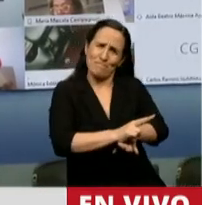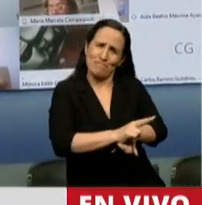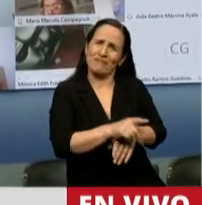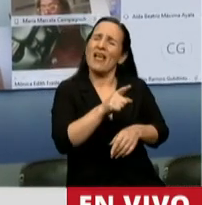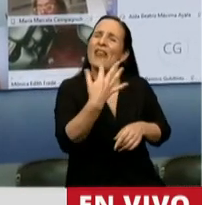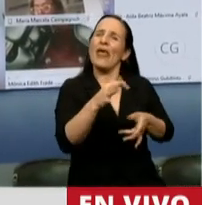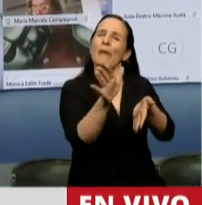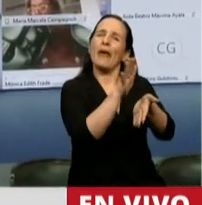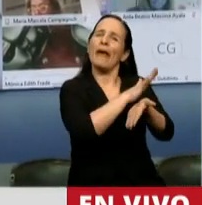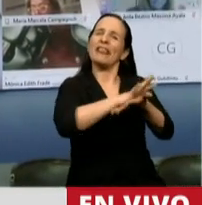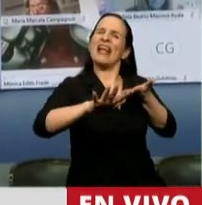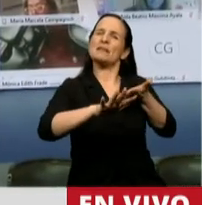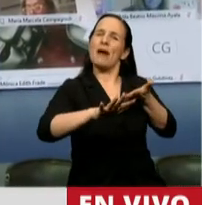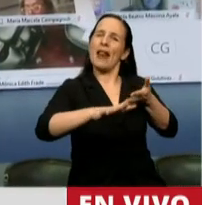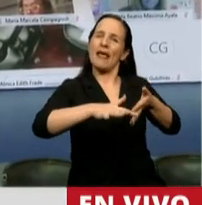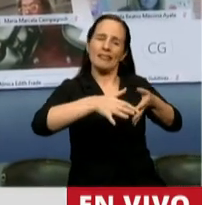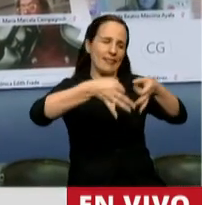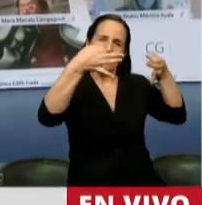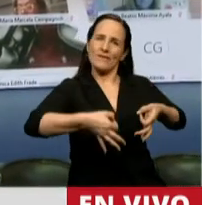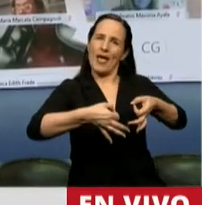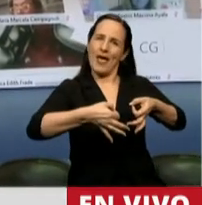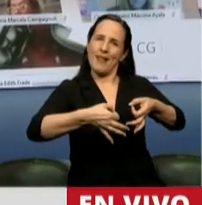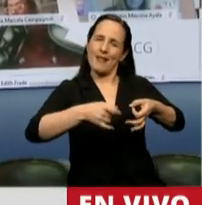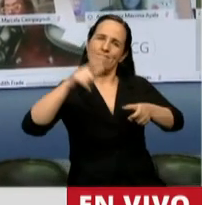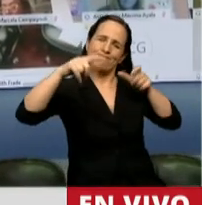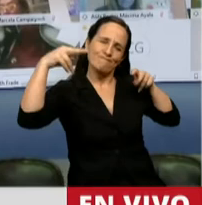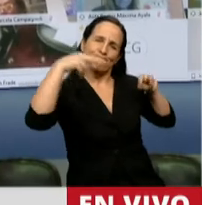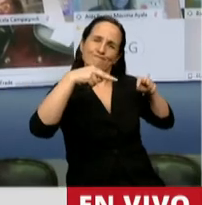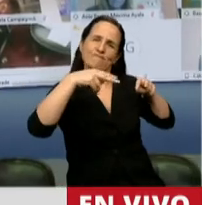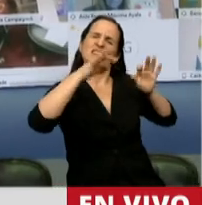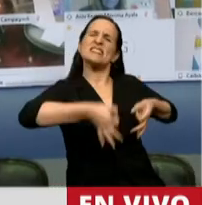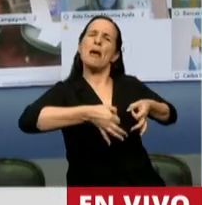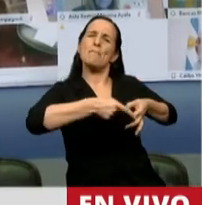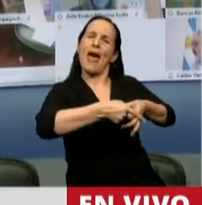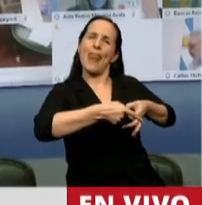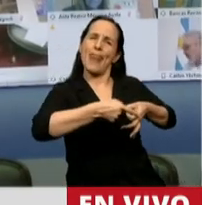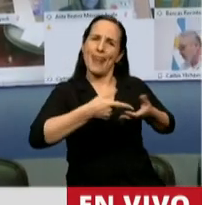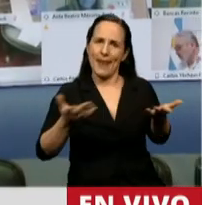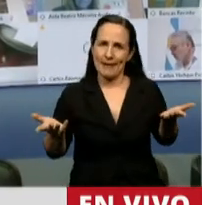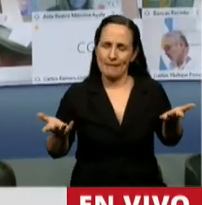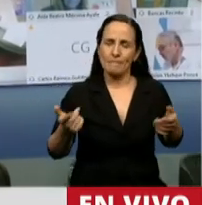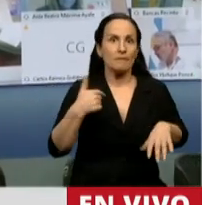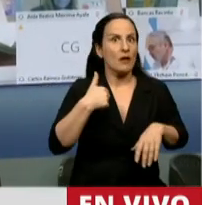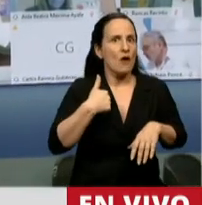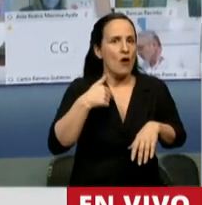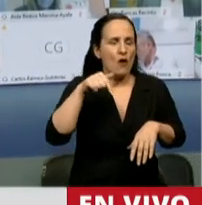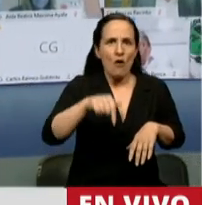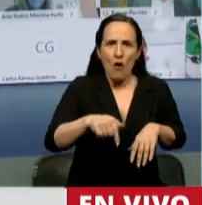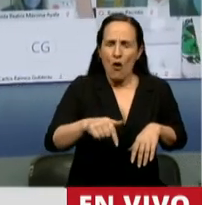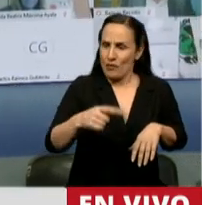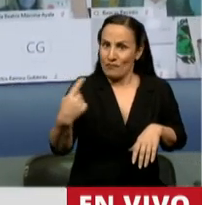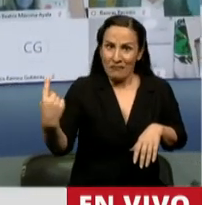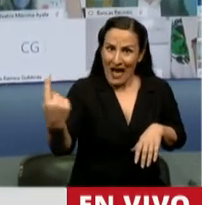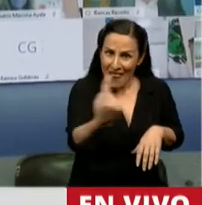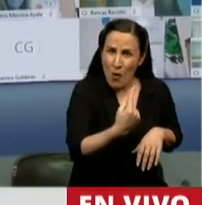transparencia de la información pública. Y en esto quiero decirle mire, hoy entro a la página cada uno de nosotros